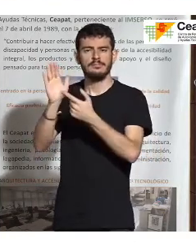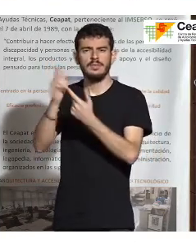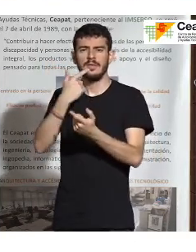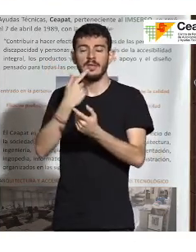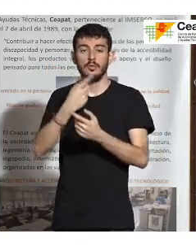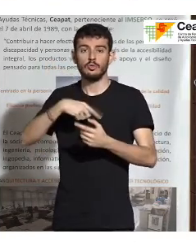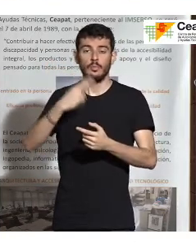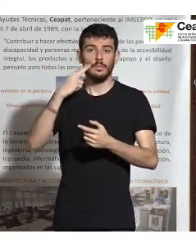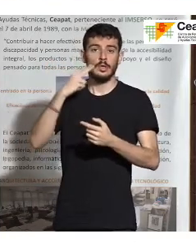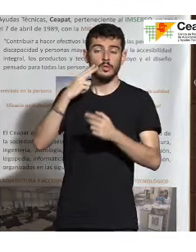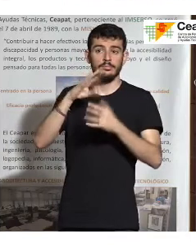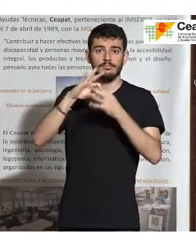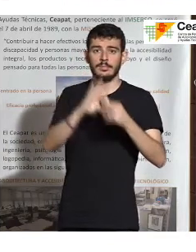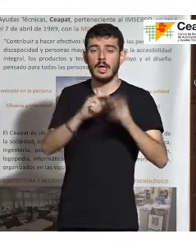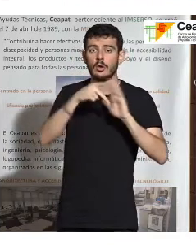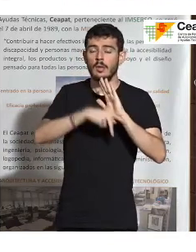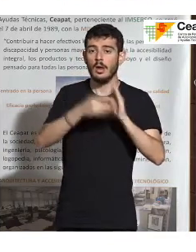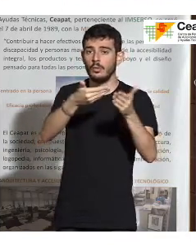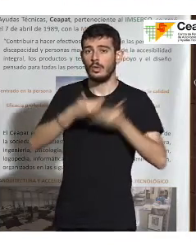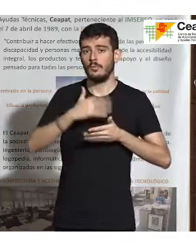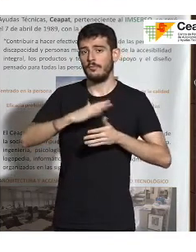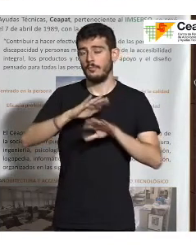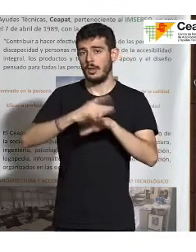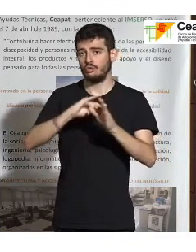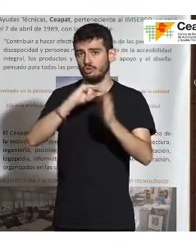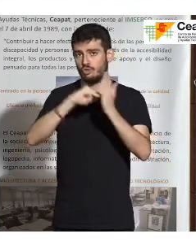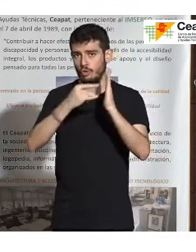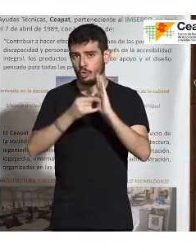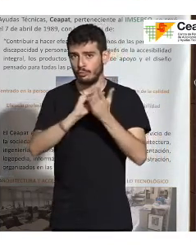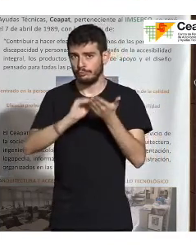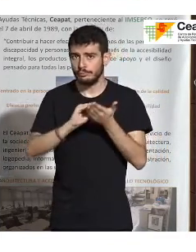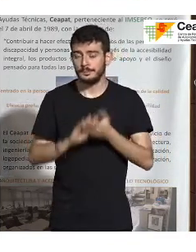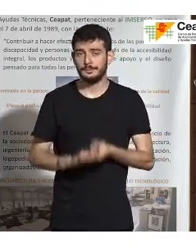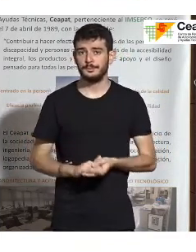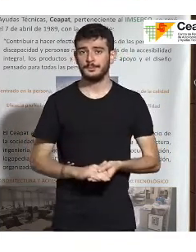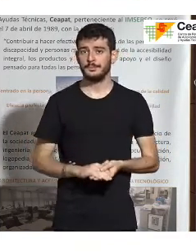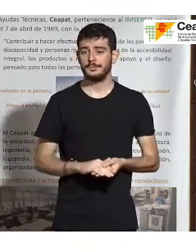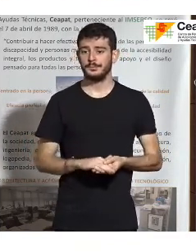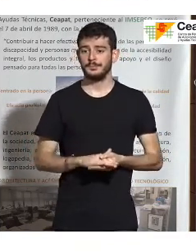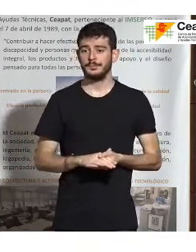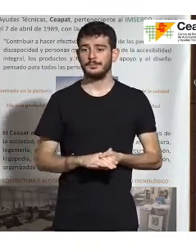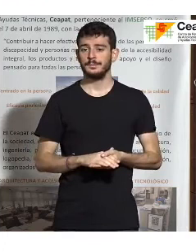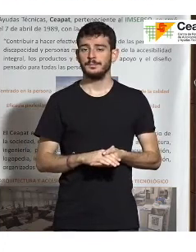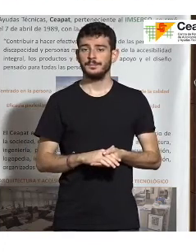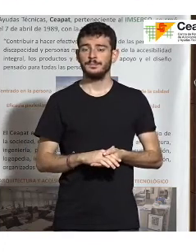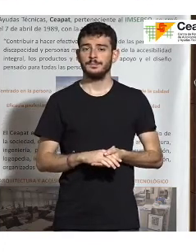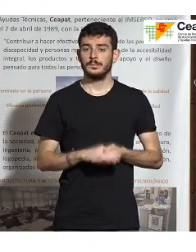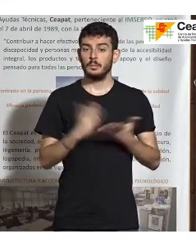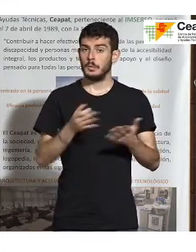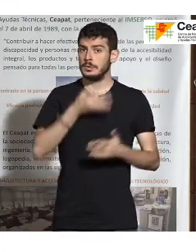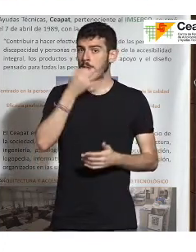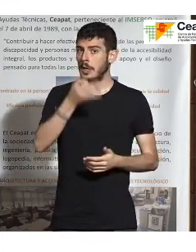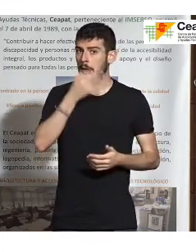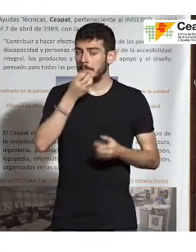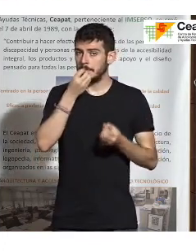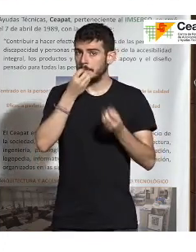sobre la norma, ayudarnos a resolverlo». Bueno, pues esa charla viene muy bien y,